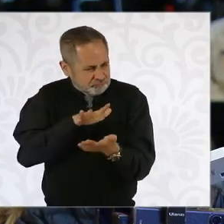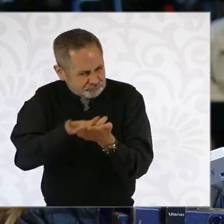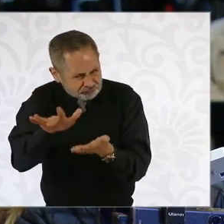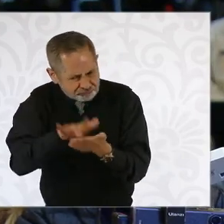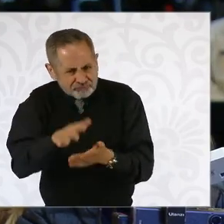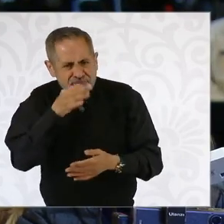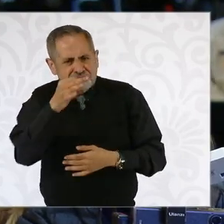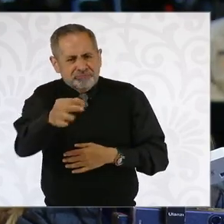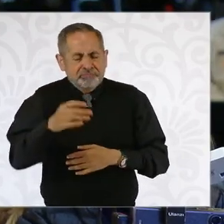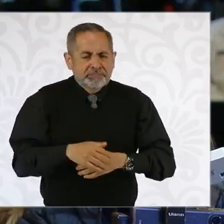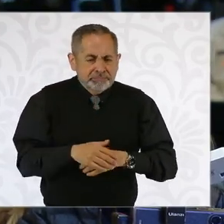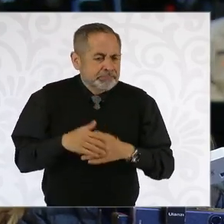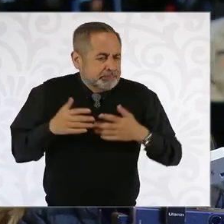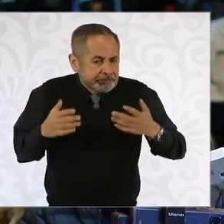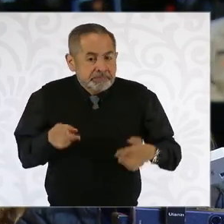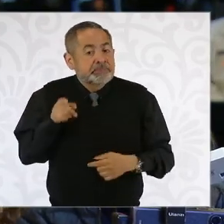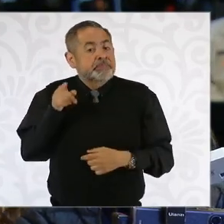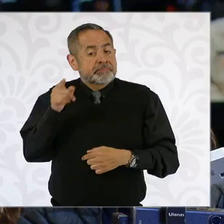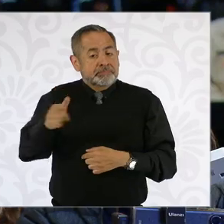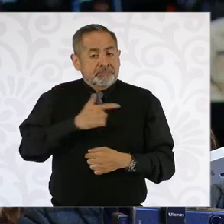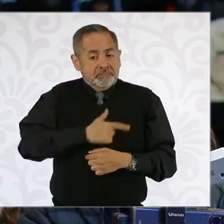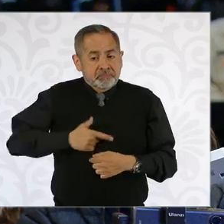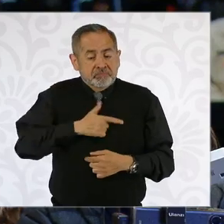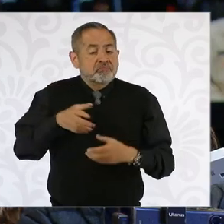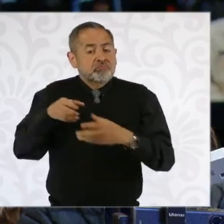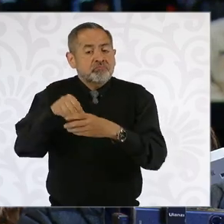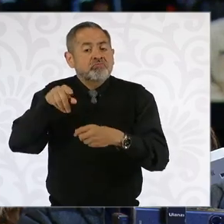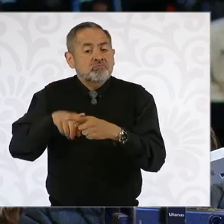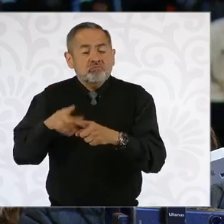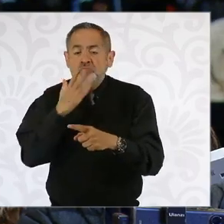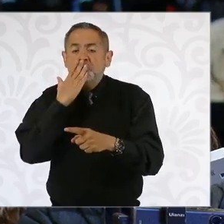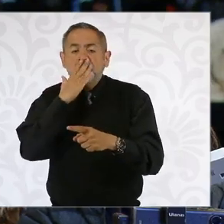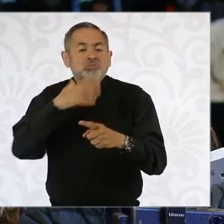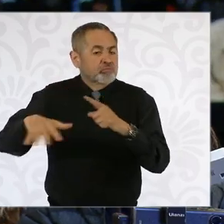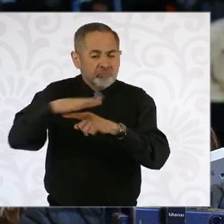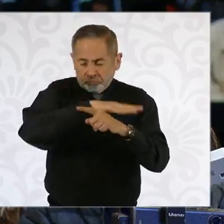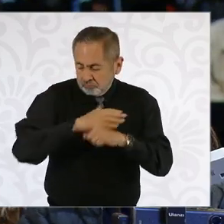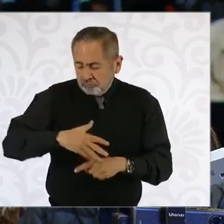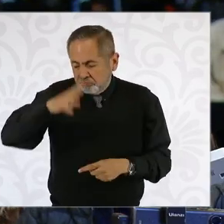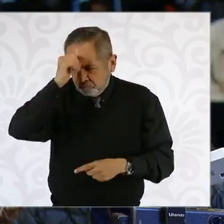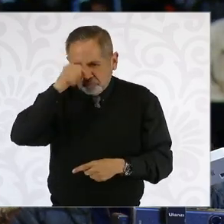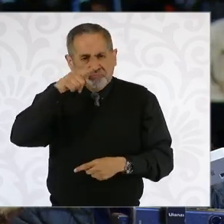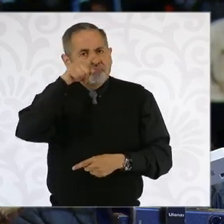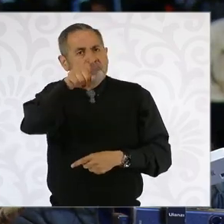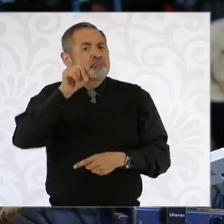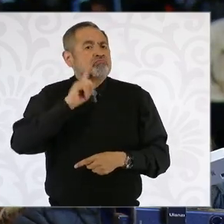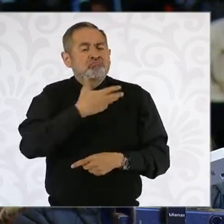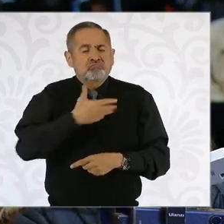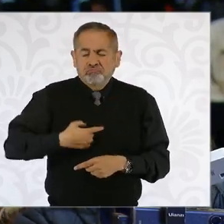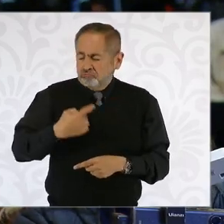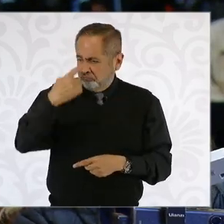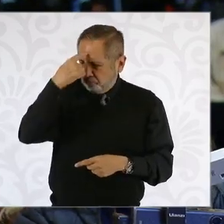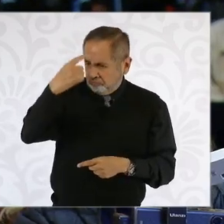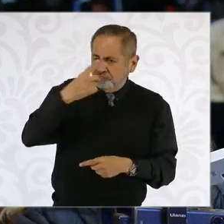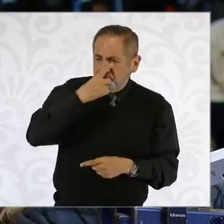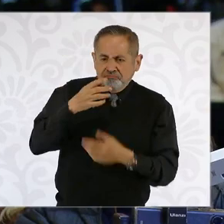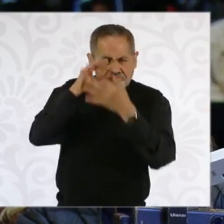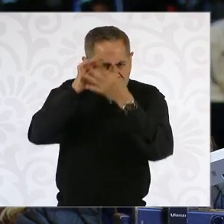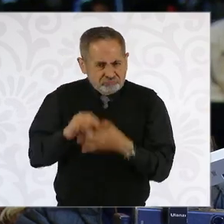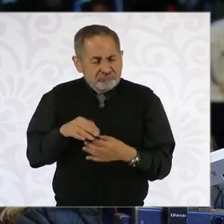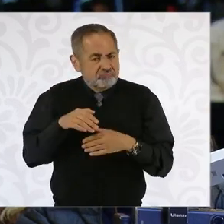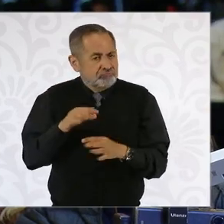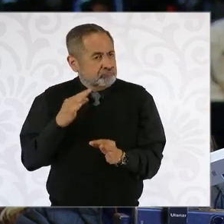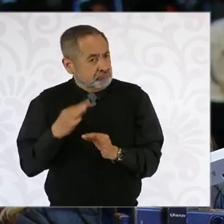y que sobre todo lo que le ha gustado mucho a la gente de Sonora es la congruencia con la que usted se conduce. Este primer mes ha sido muy